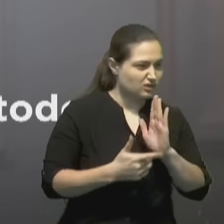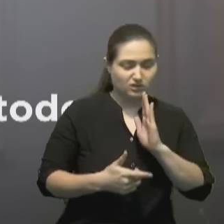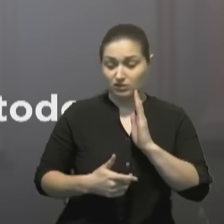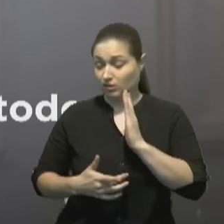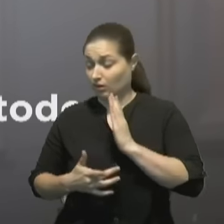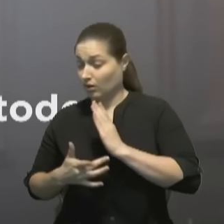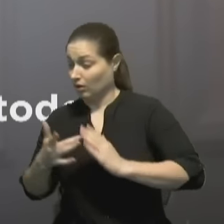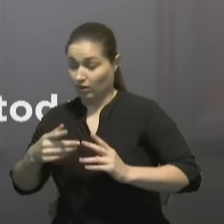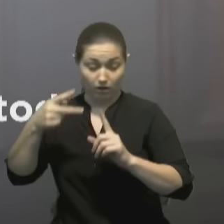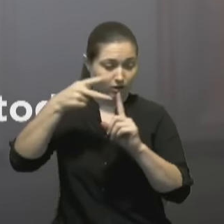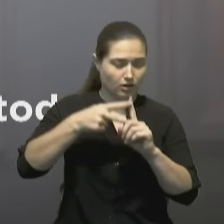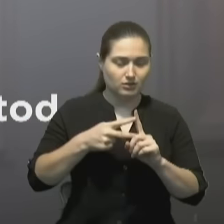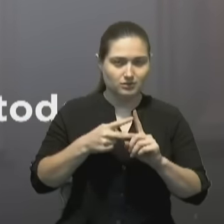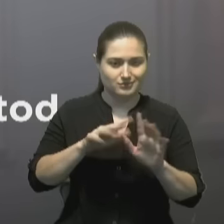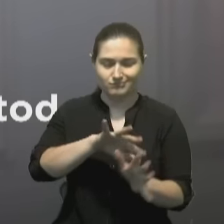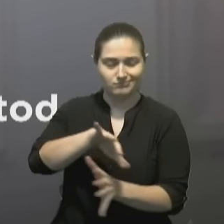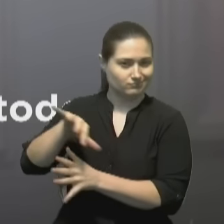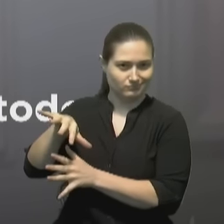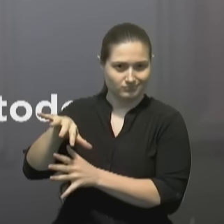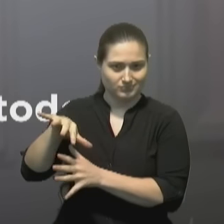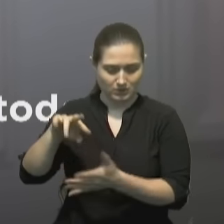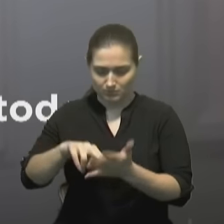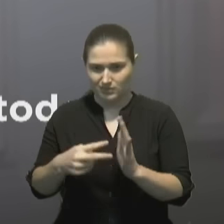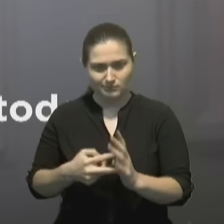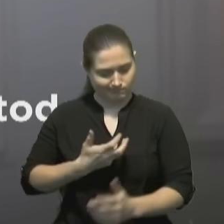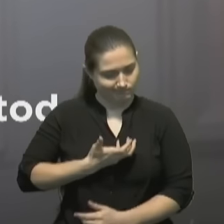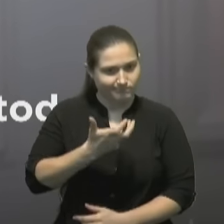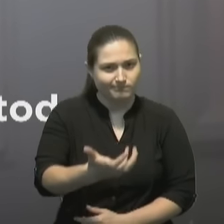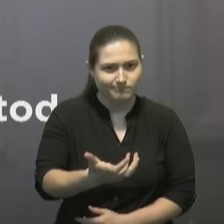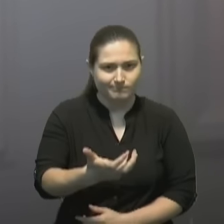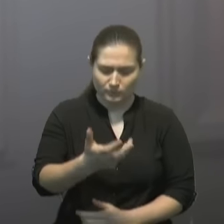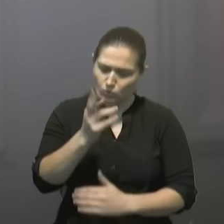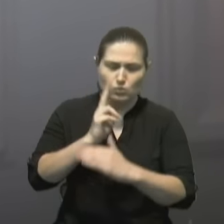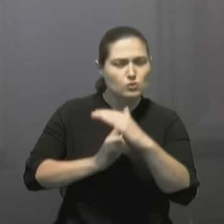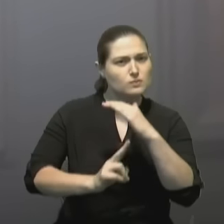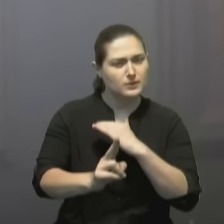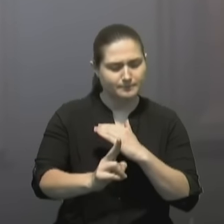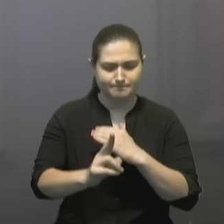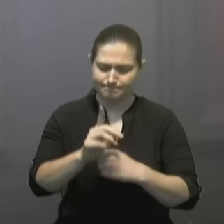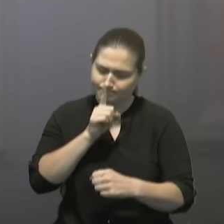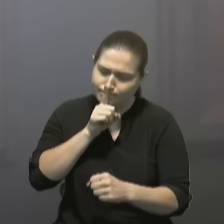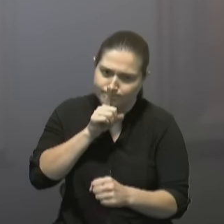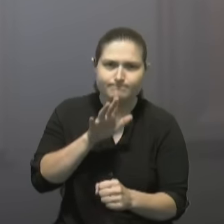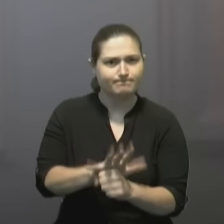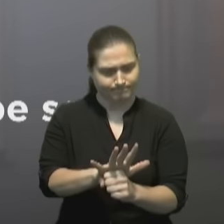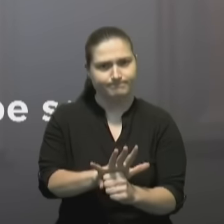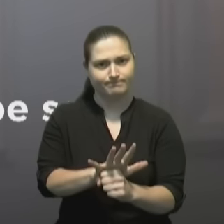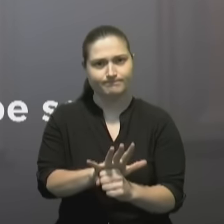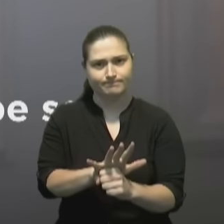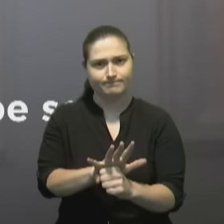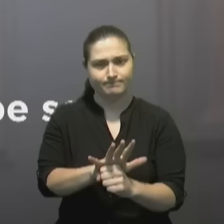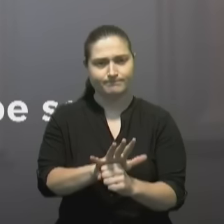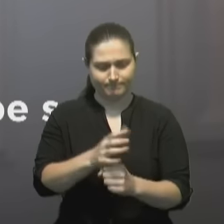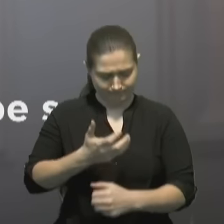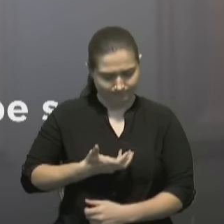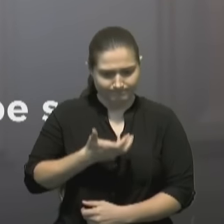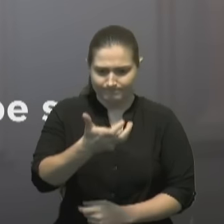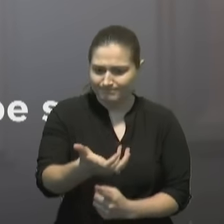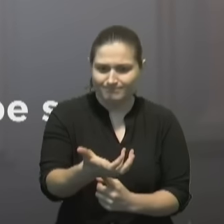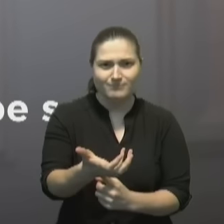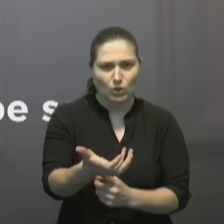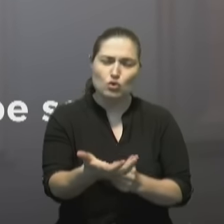Un mensaje de sinceridad, de humildad y sobre todo de compromiso. Un mensaje honesto,